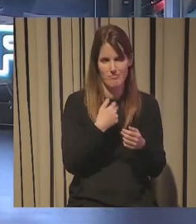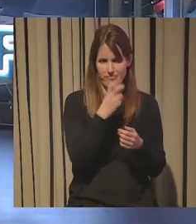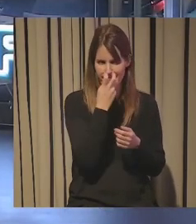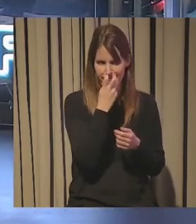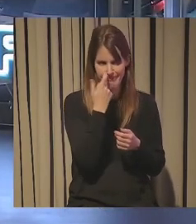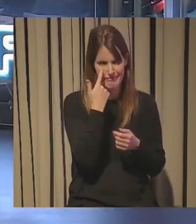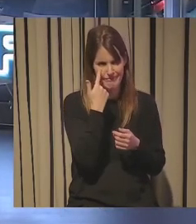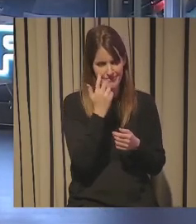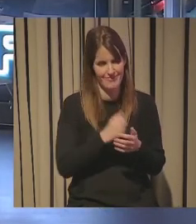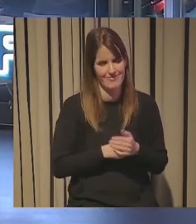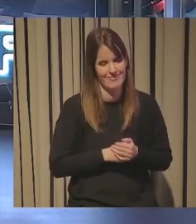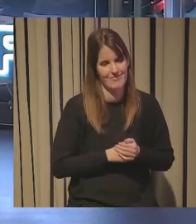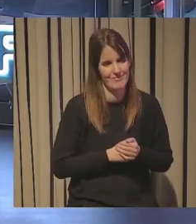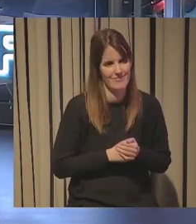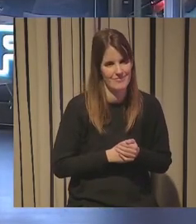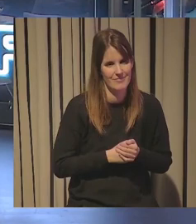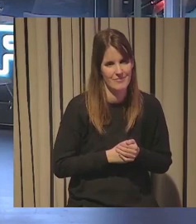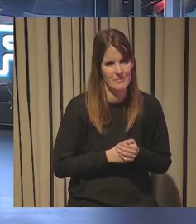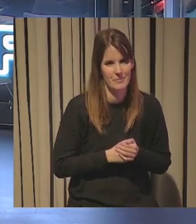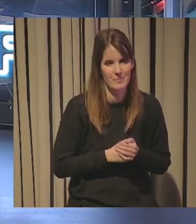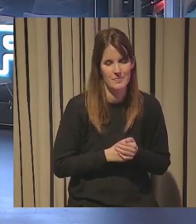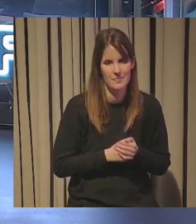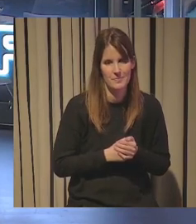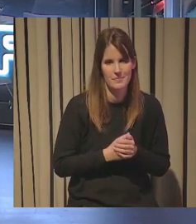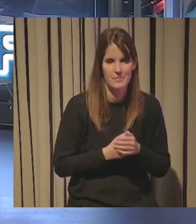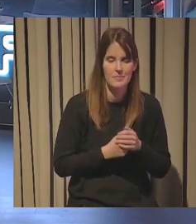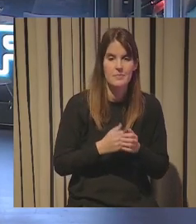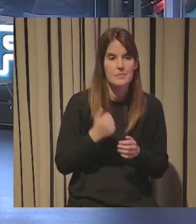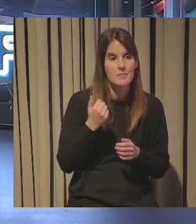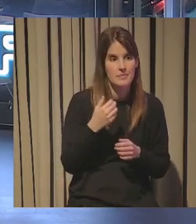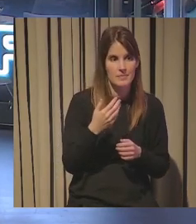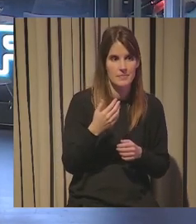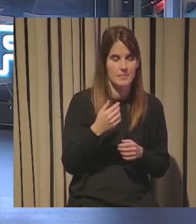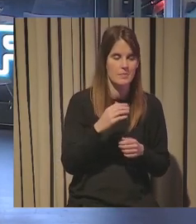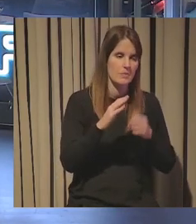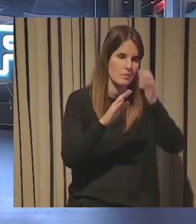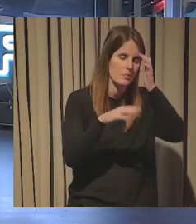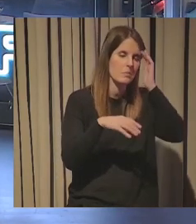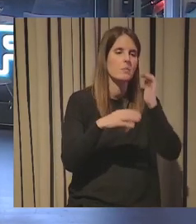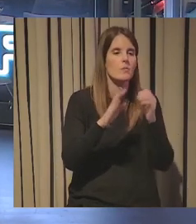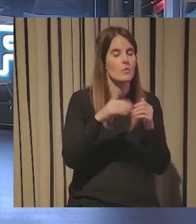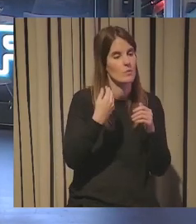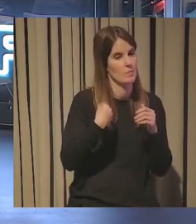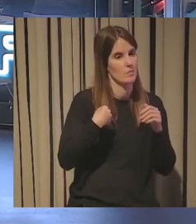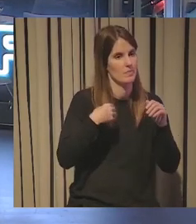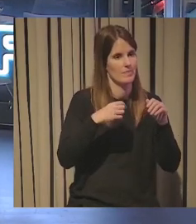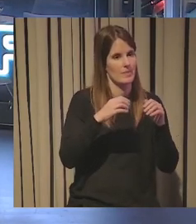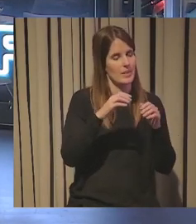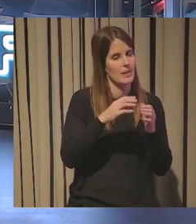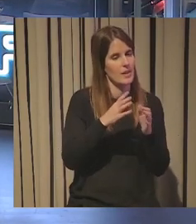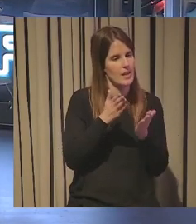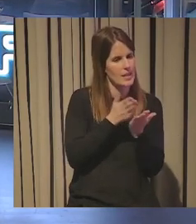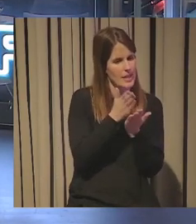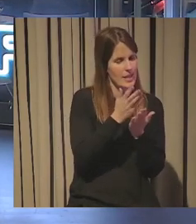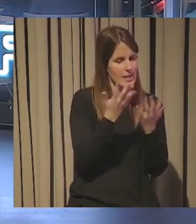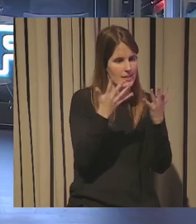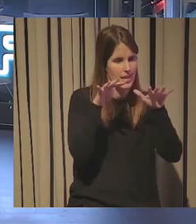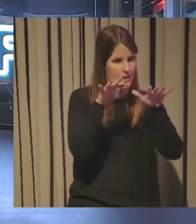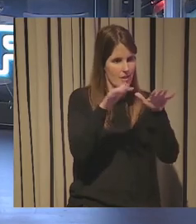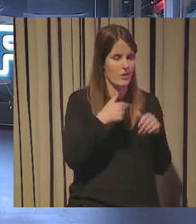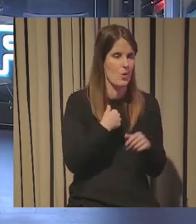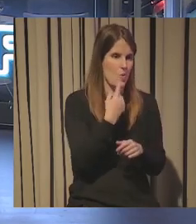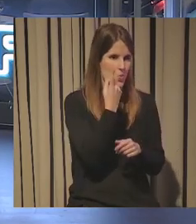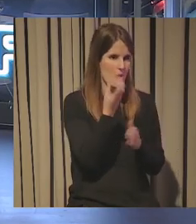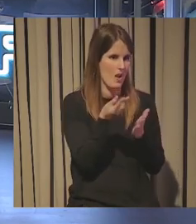esperemos vamos a pensar Xavi hay alguna de las que hemos dibujado que te gusta especialmente yo voy a generar una nueva